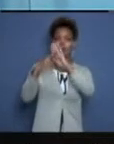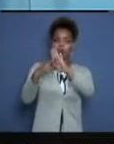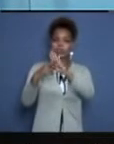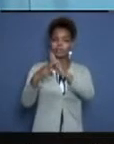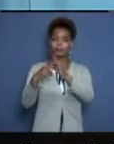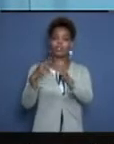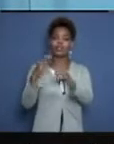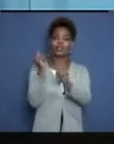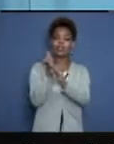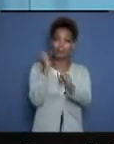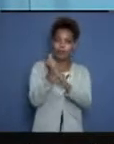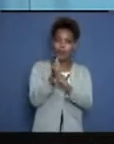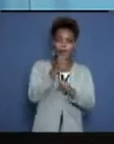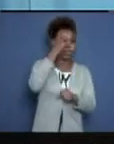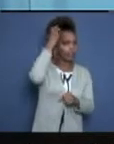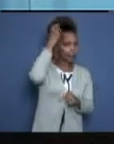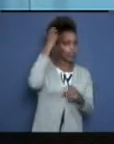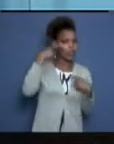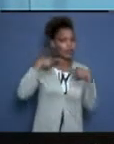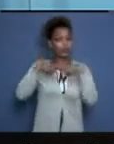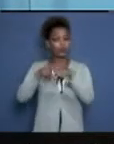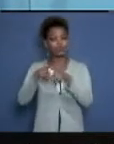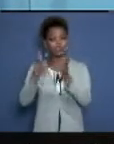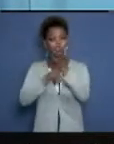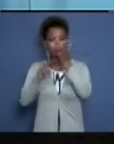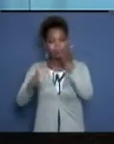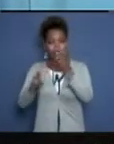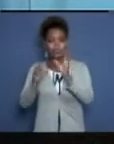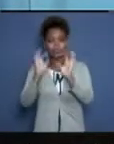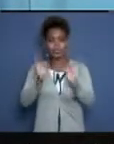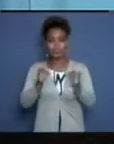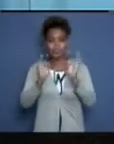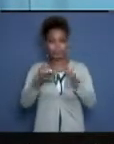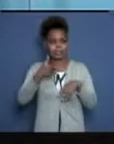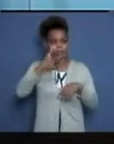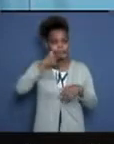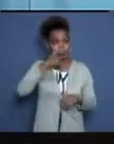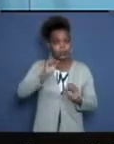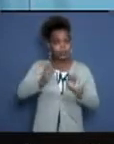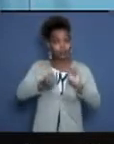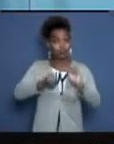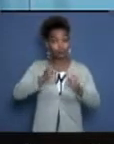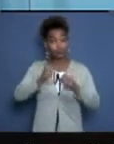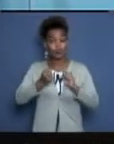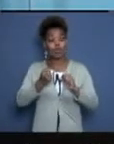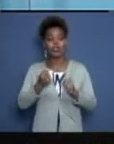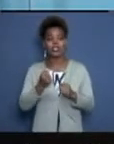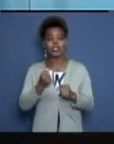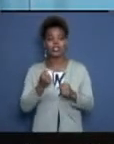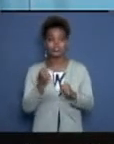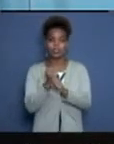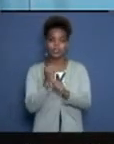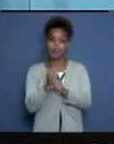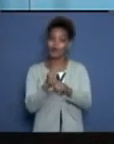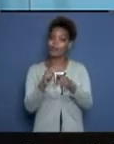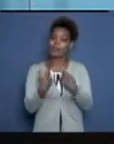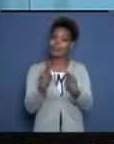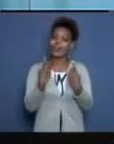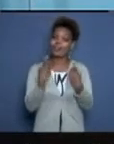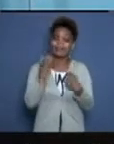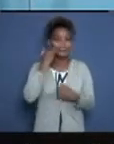gobierno en constante chequeo a cada una de las instituciones médicas y las áreas de salud, pero aún es